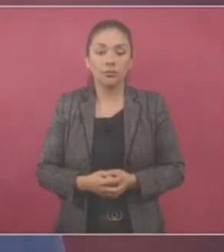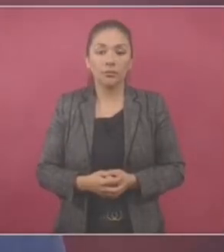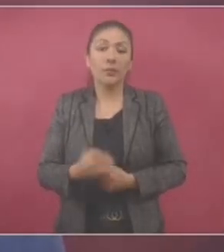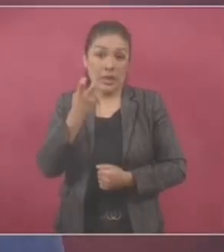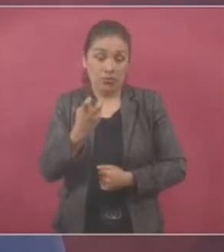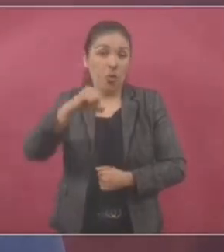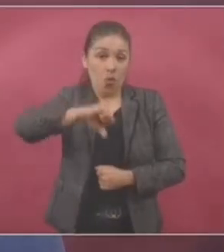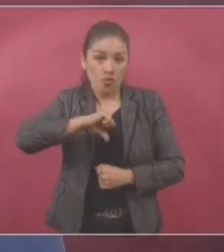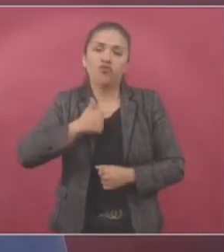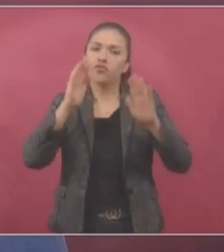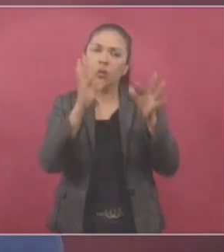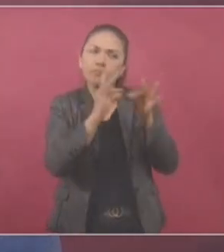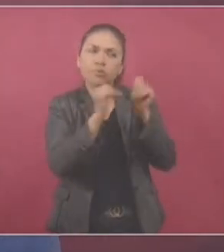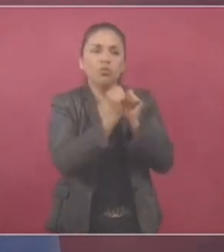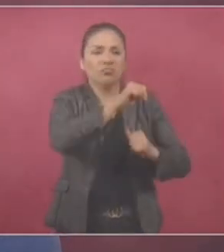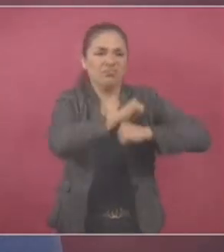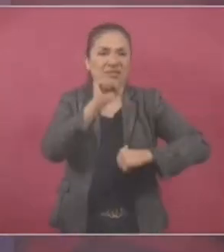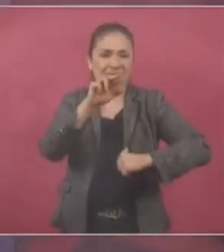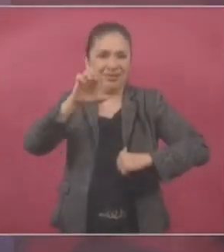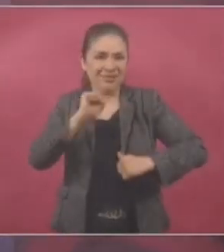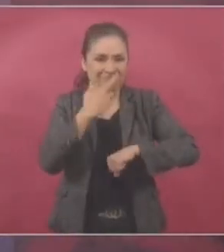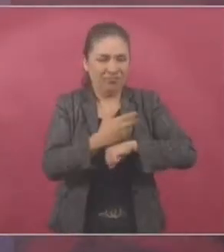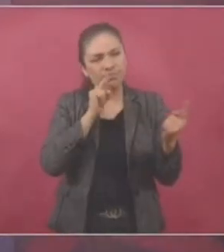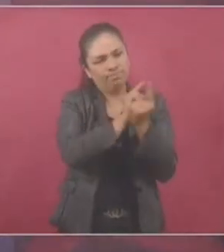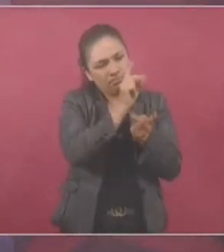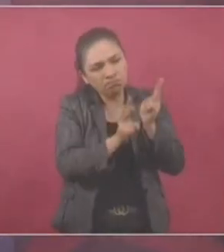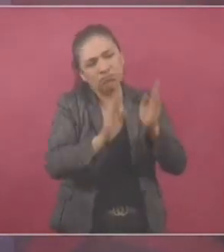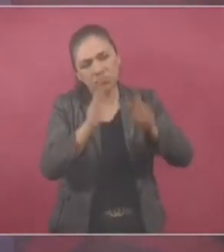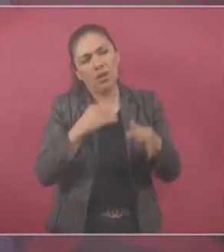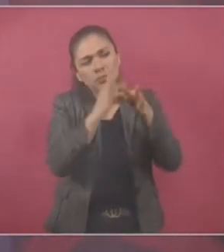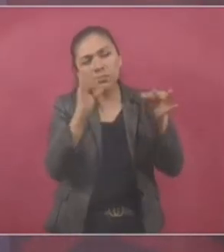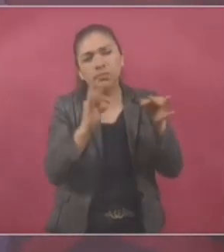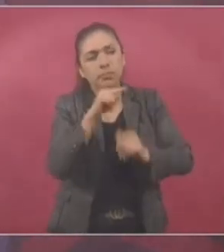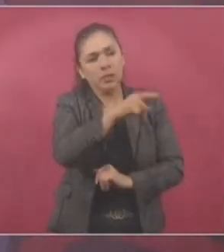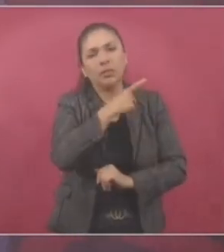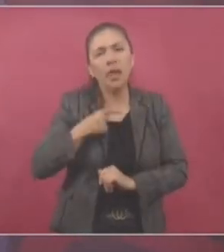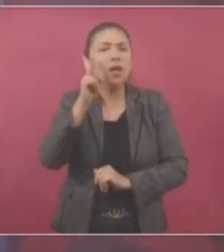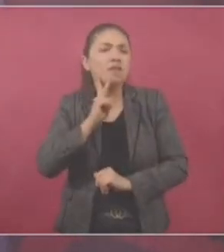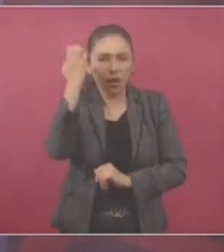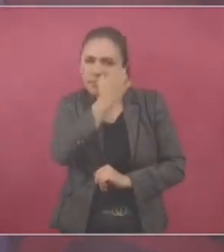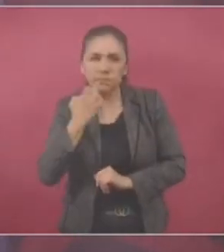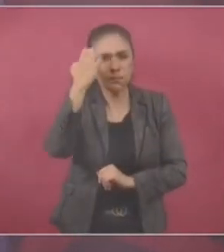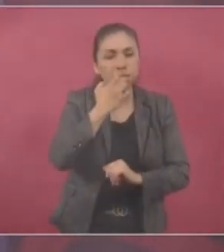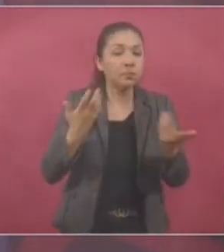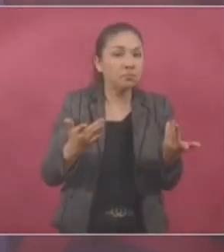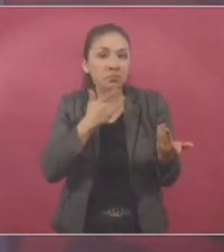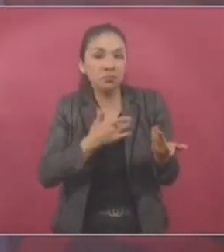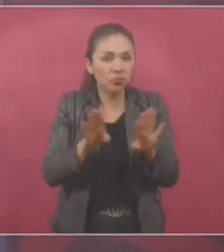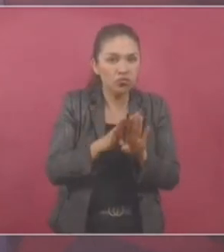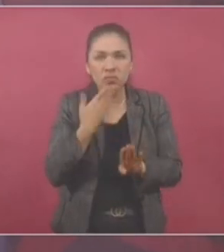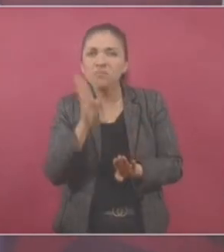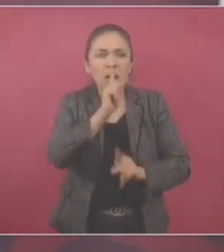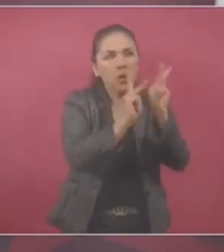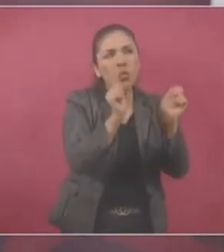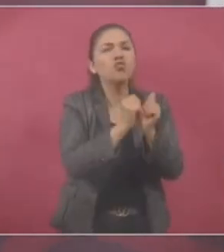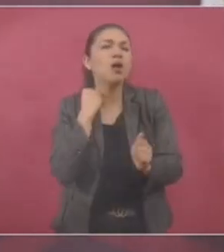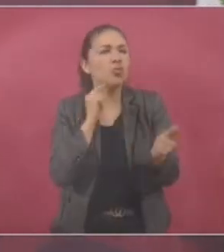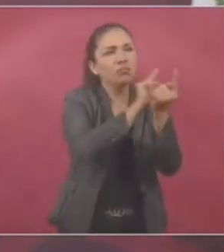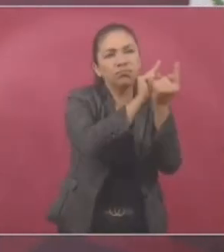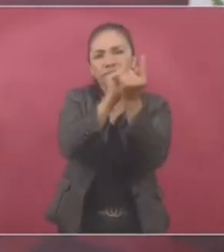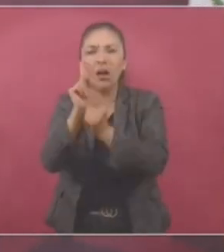le di instrucciones al secretario de Relaciones Exteriores que haga el análisis, que consulte abogados